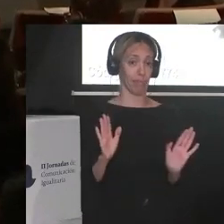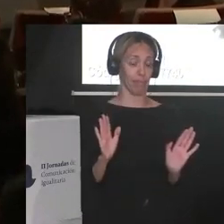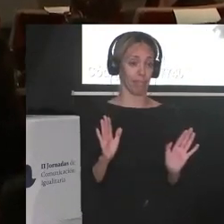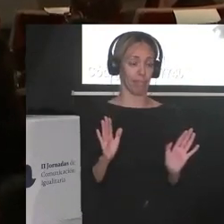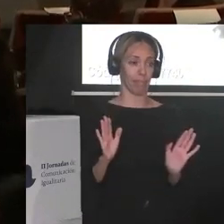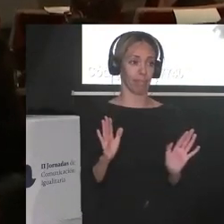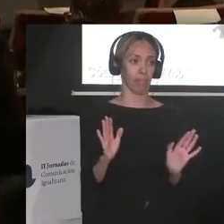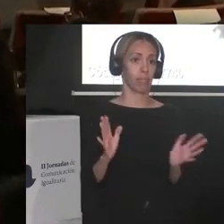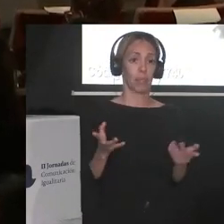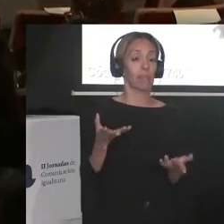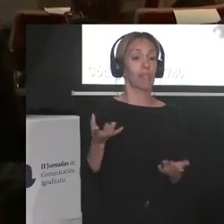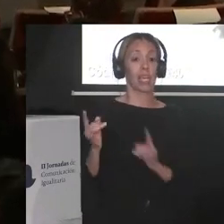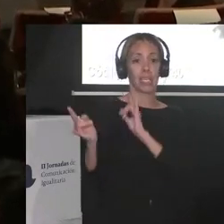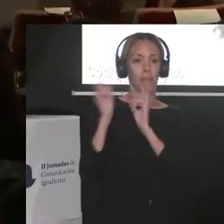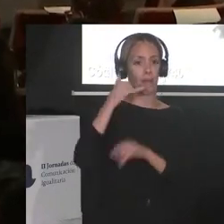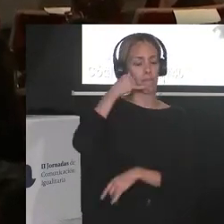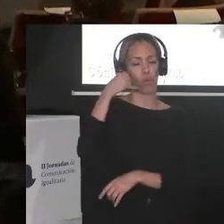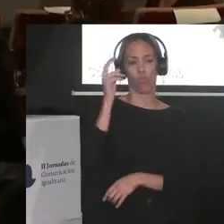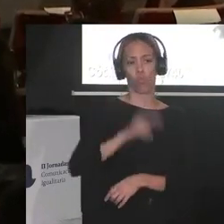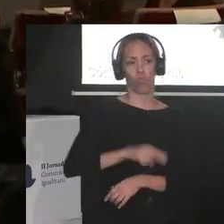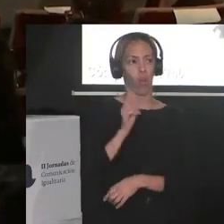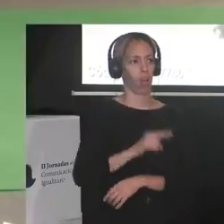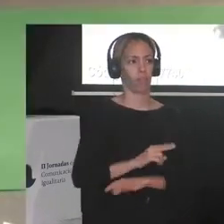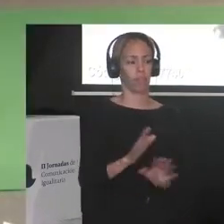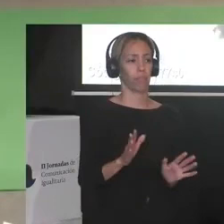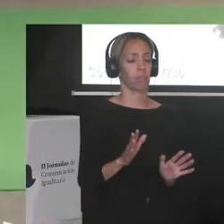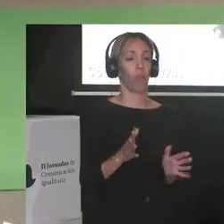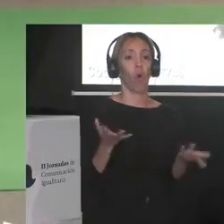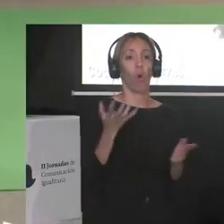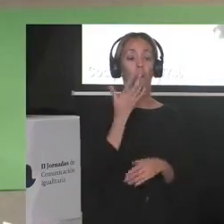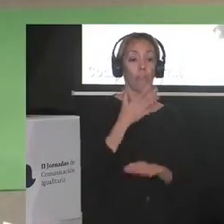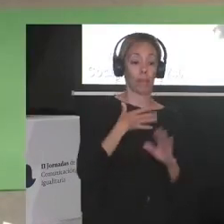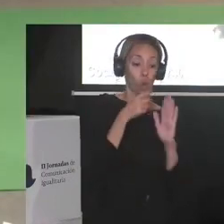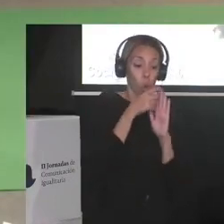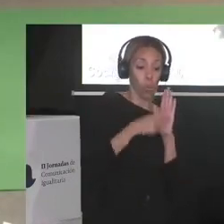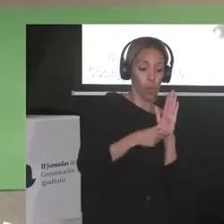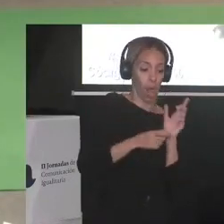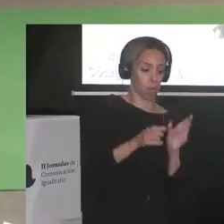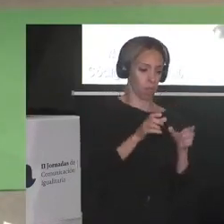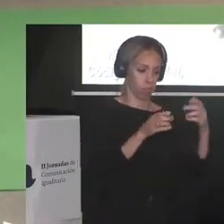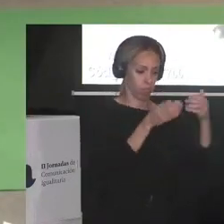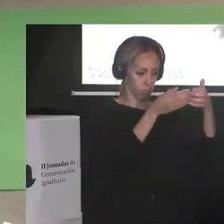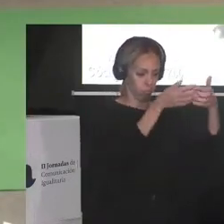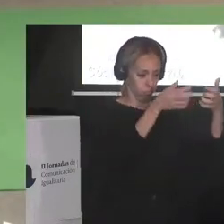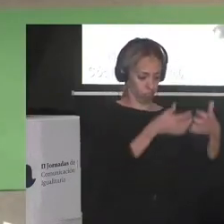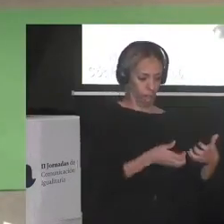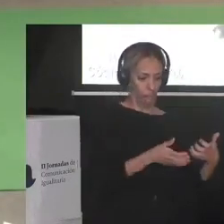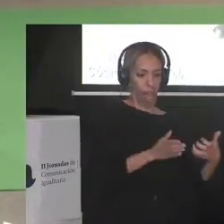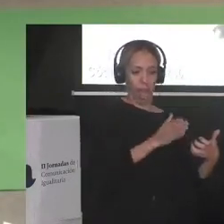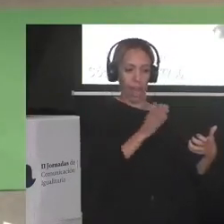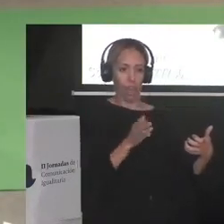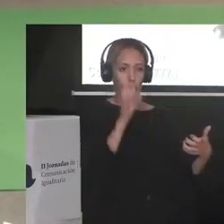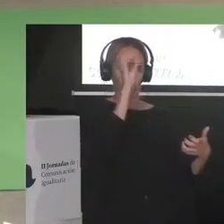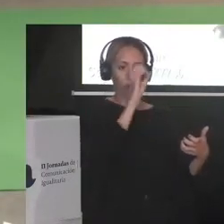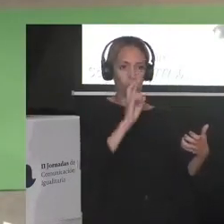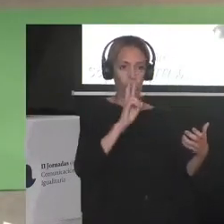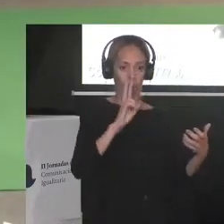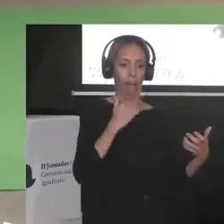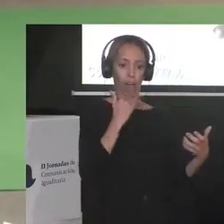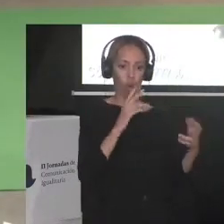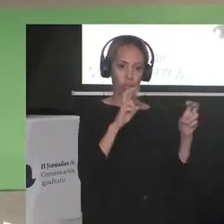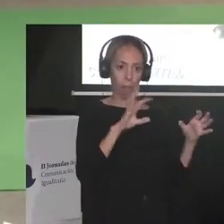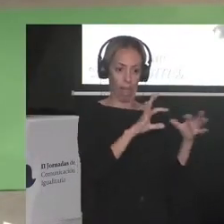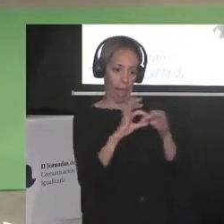y no nunca me llamaron nunca me llamaron para eso ni siquiera para poner mi columnita al lado de la opinión sobre algo que está